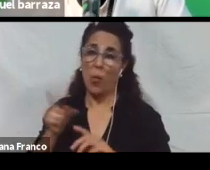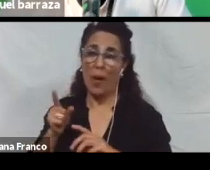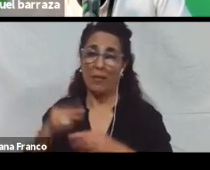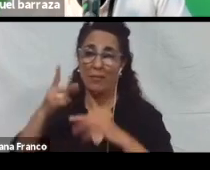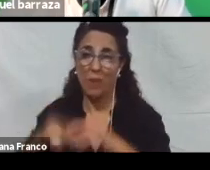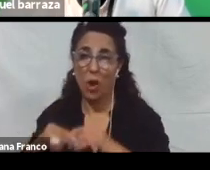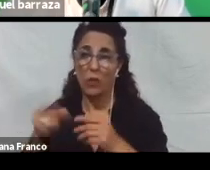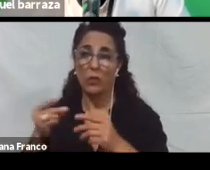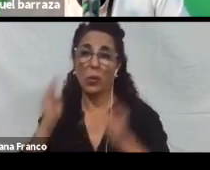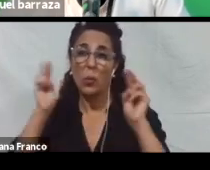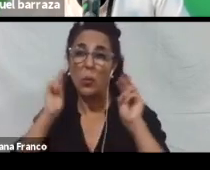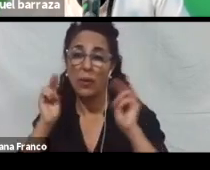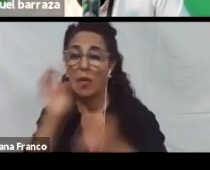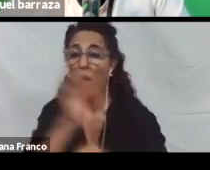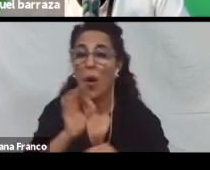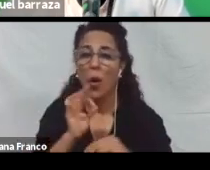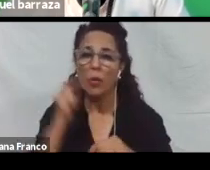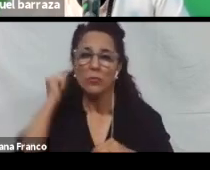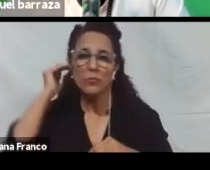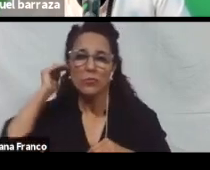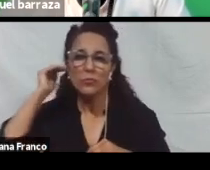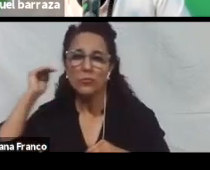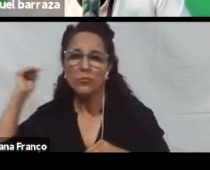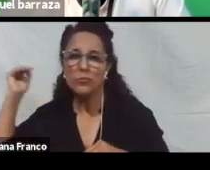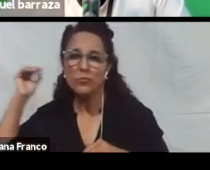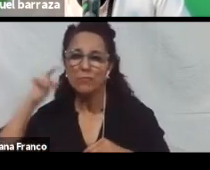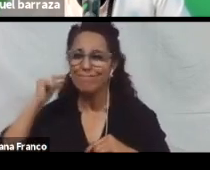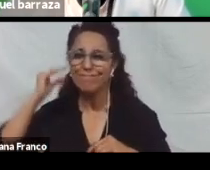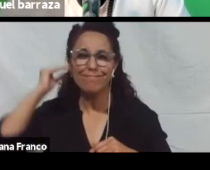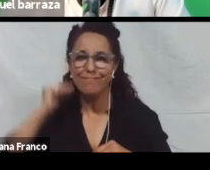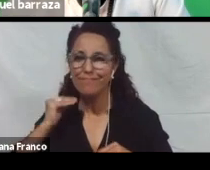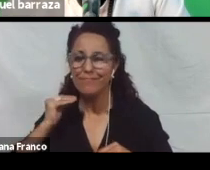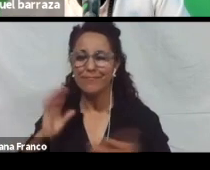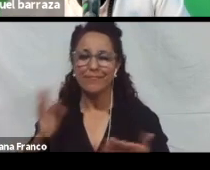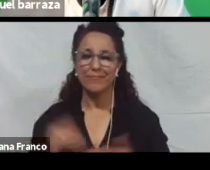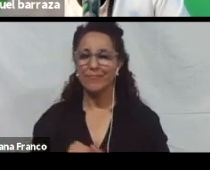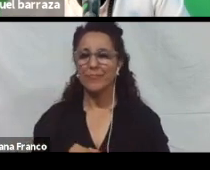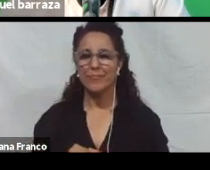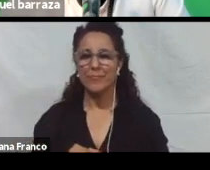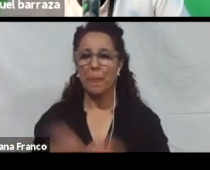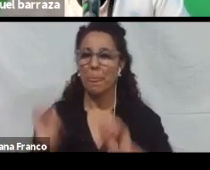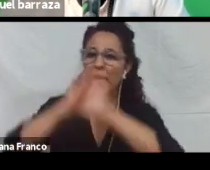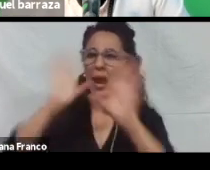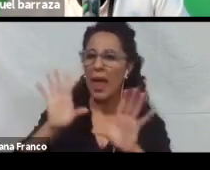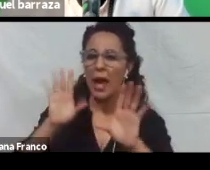Puede haber una persona. Que tenga un zumbido. Ese día. Entonces. No llega a escuchar con toda claridad.